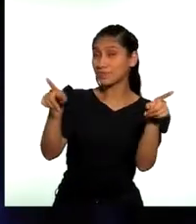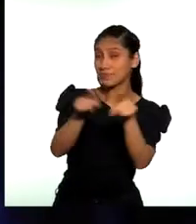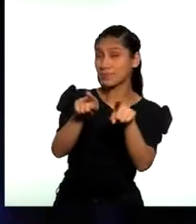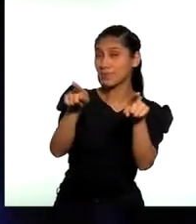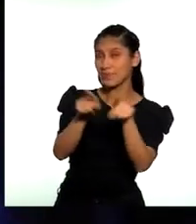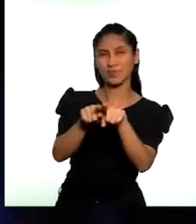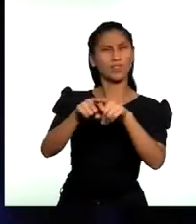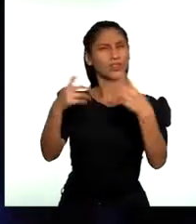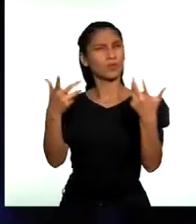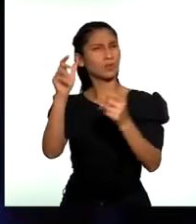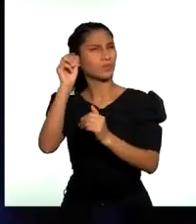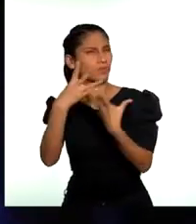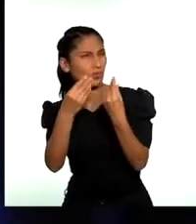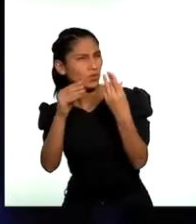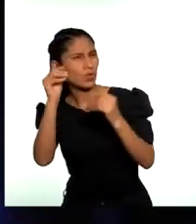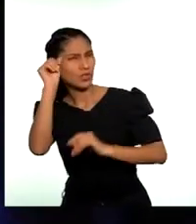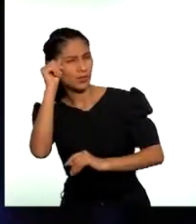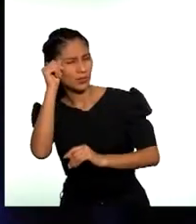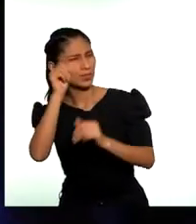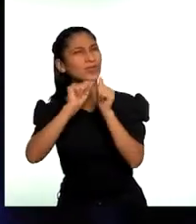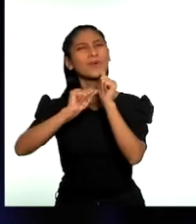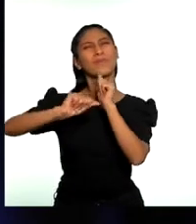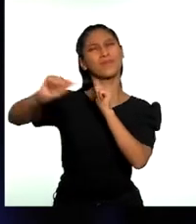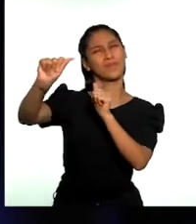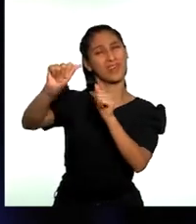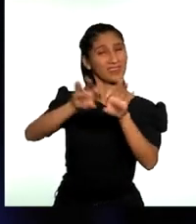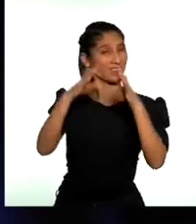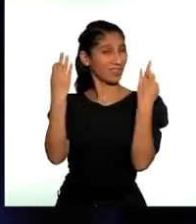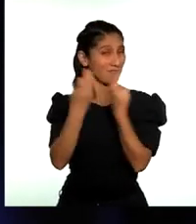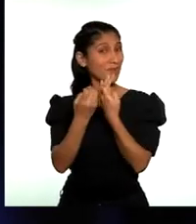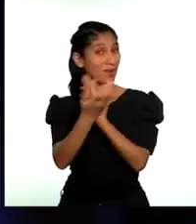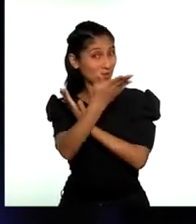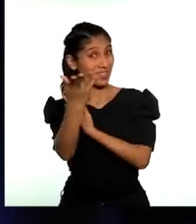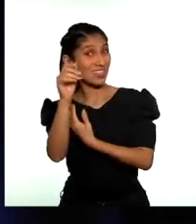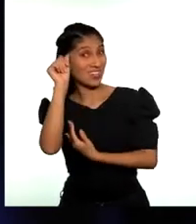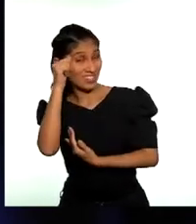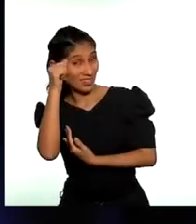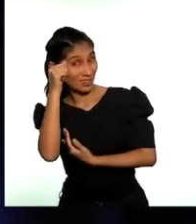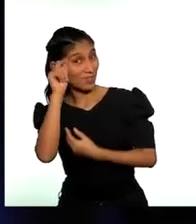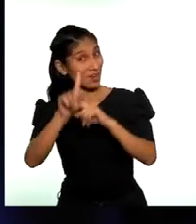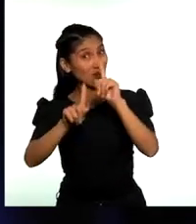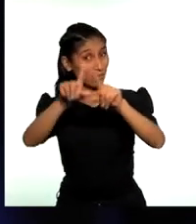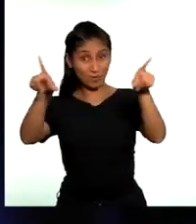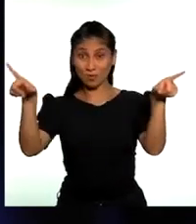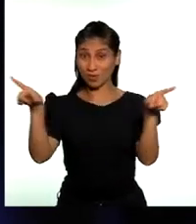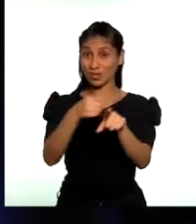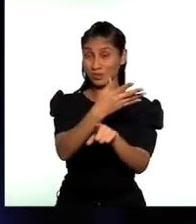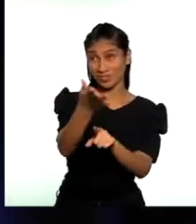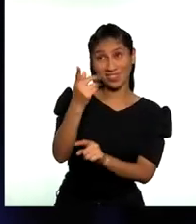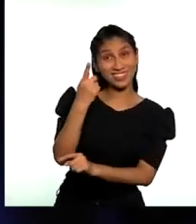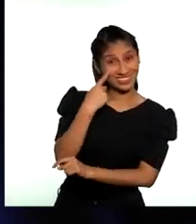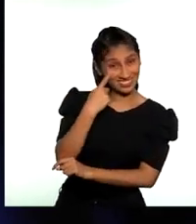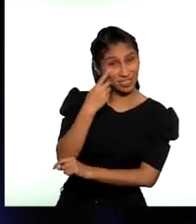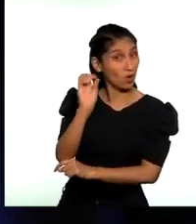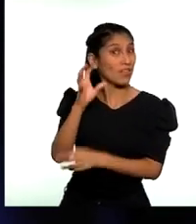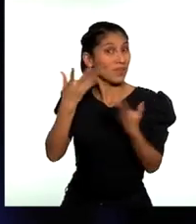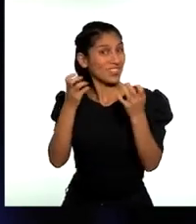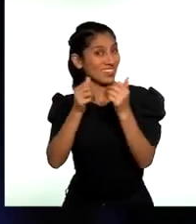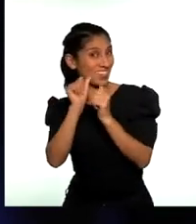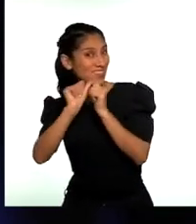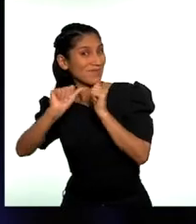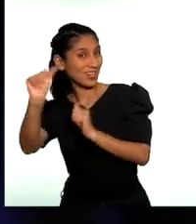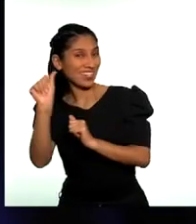También me trajo muchos recuerdos de un viaje familiar. ¿A ustedes les recordó algún lugar conocido o al que quisieran viajar?